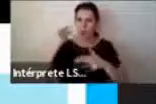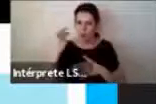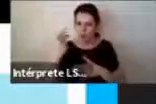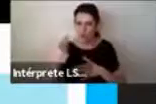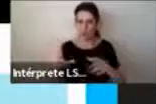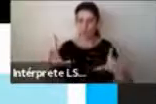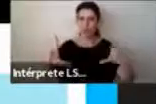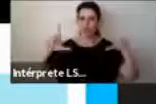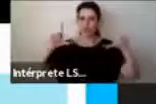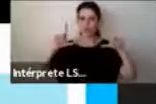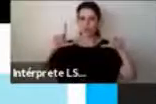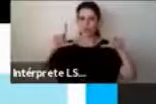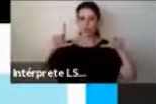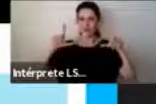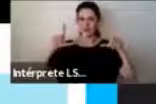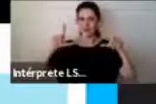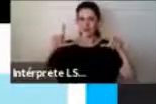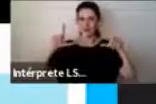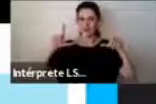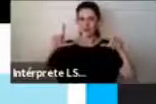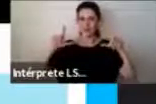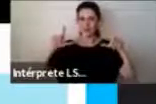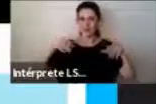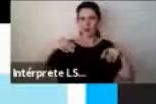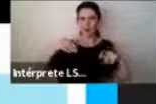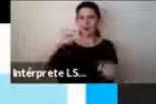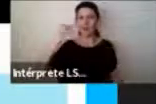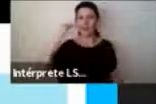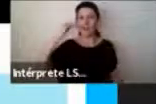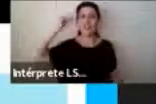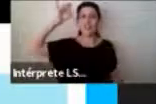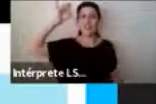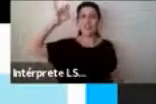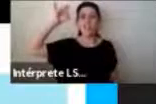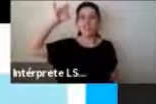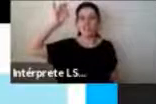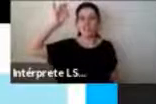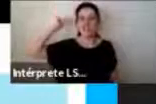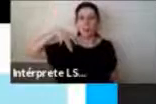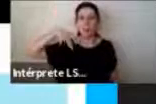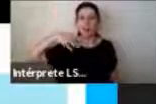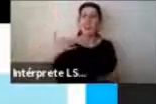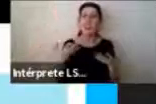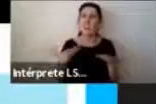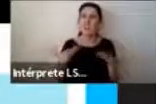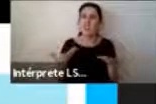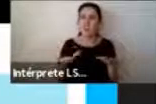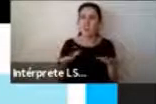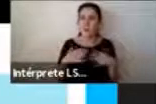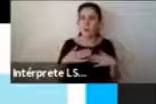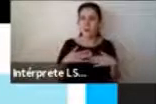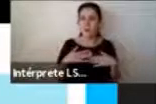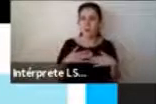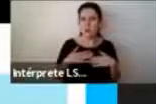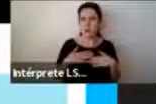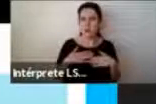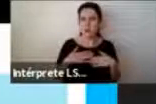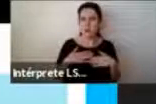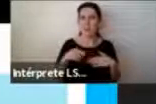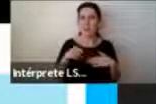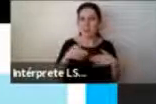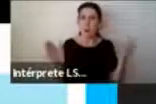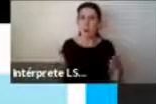que el que él sepa qué es lo que le pasa es parte también de promover y cuidar su salud mental.